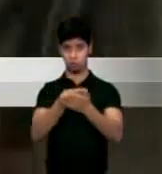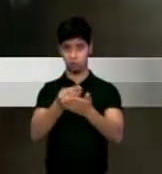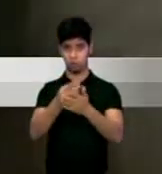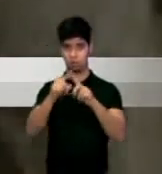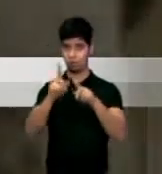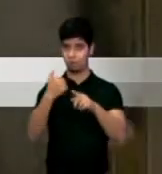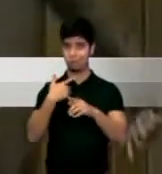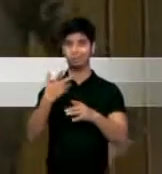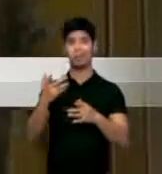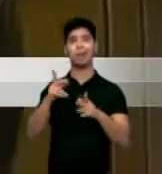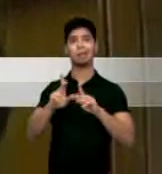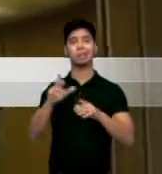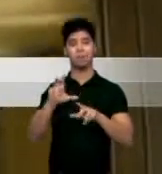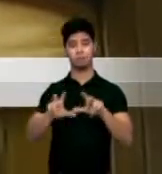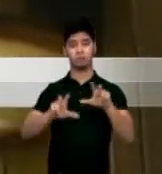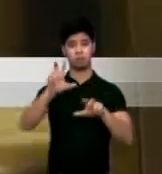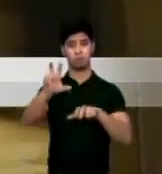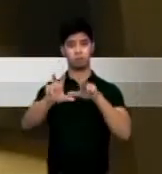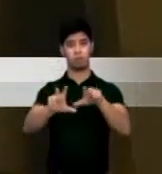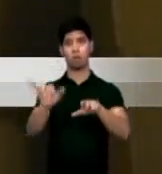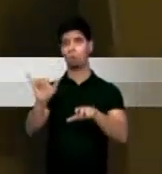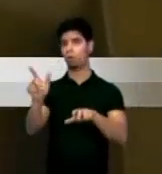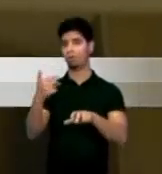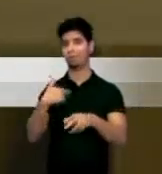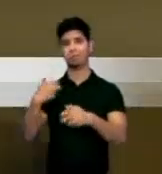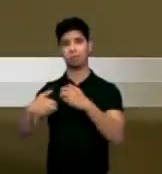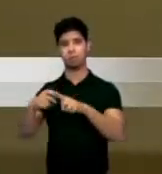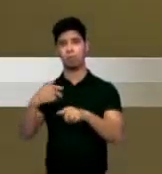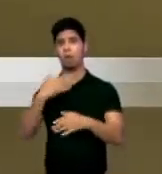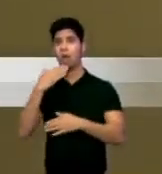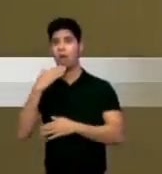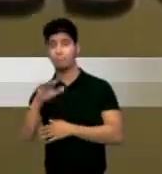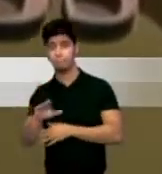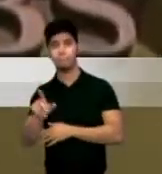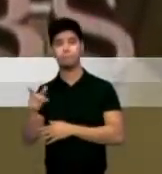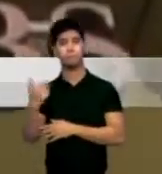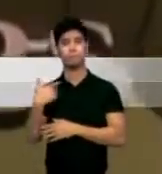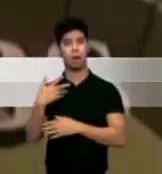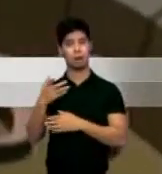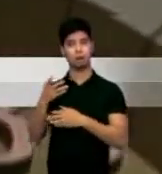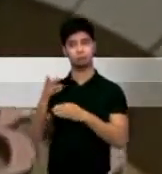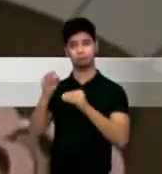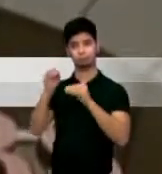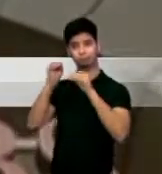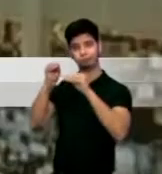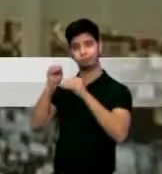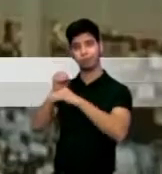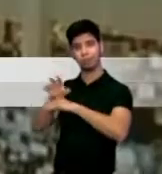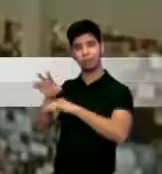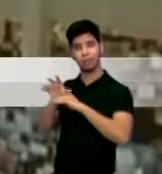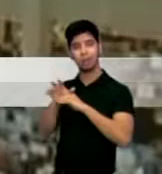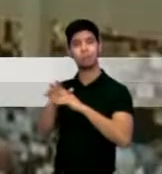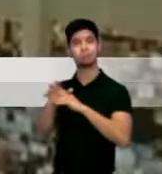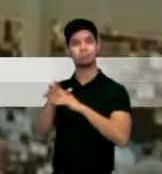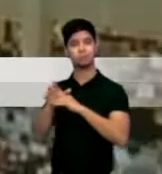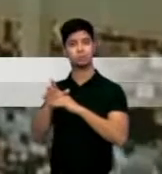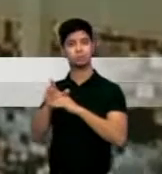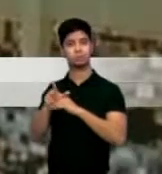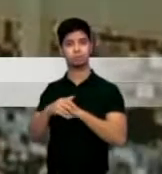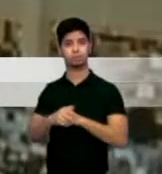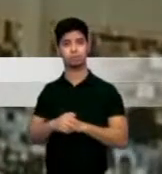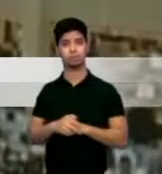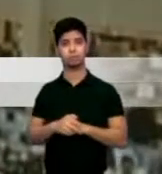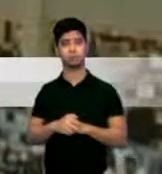inversionistas que fueron perjudicados por la mala asesoría que recibieron de la casa de inversiones. El acuerdo que se finiquitó hoy